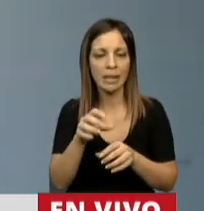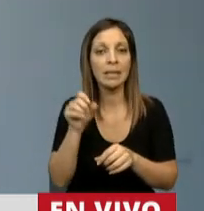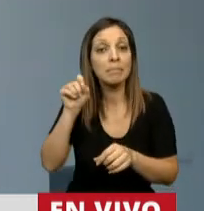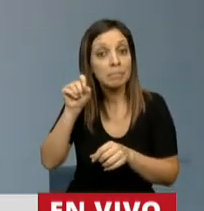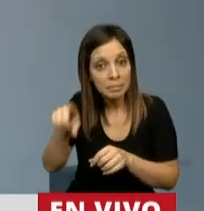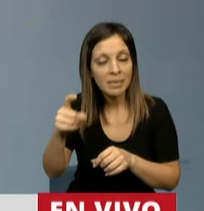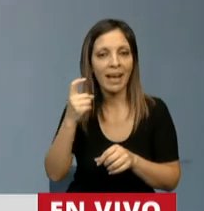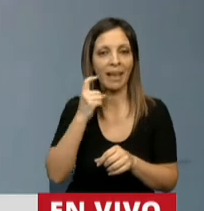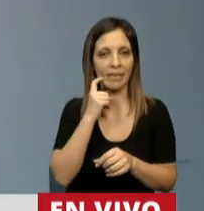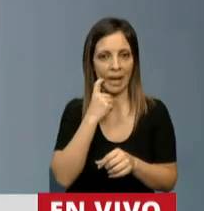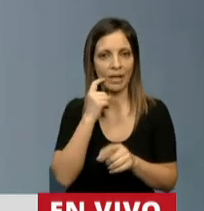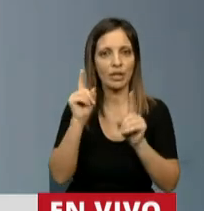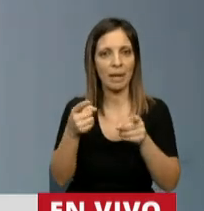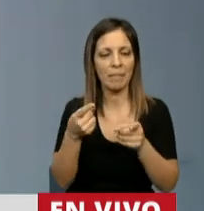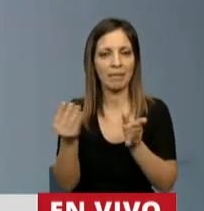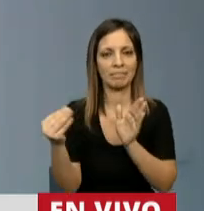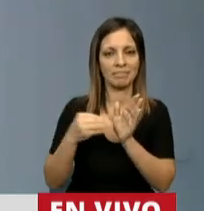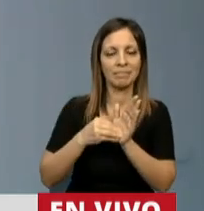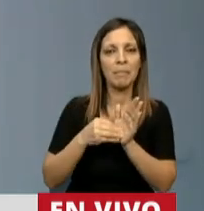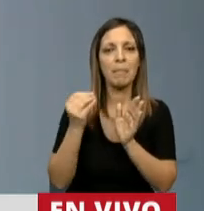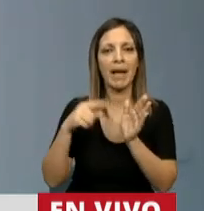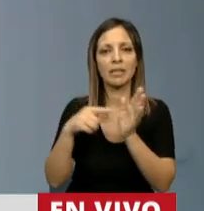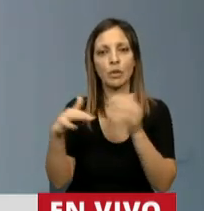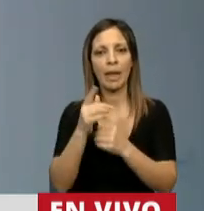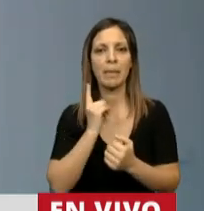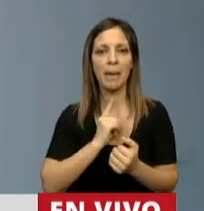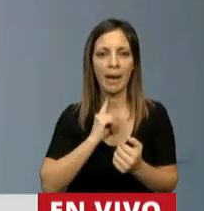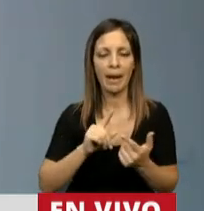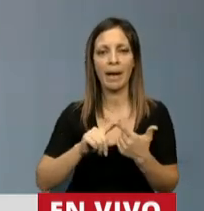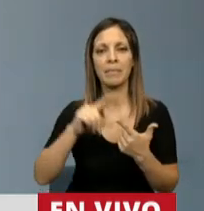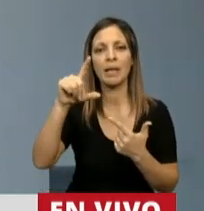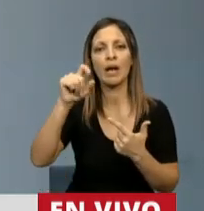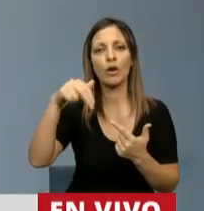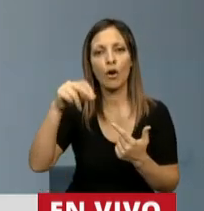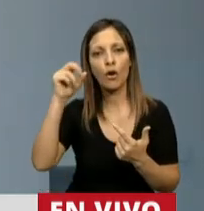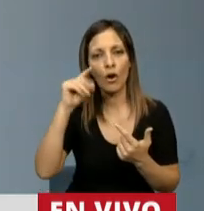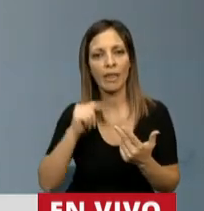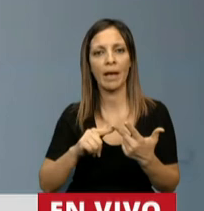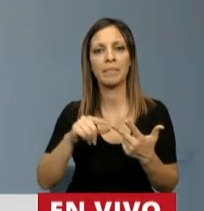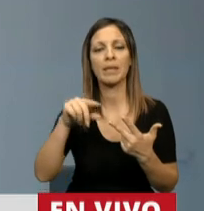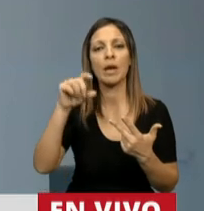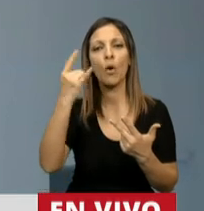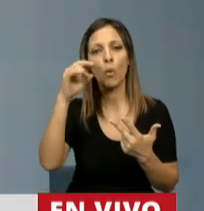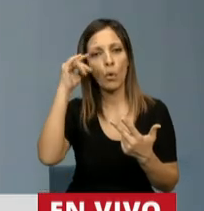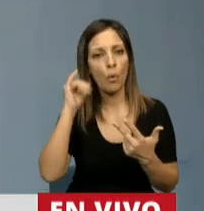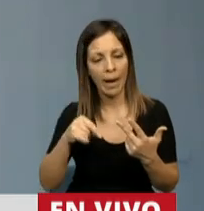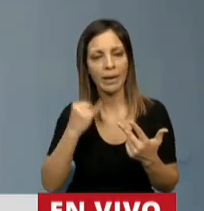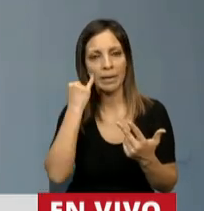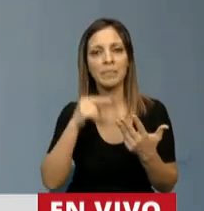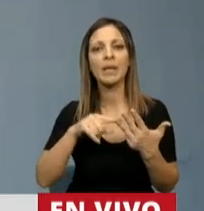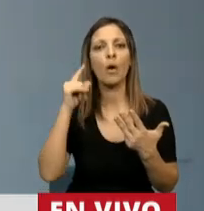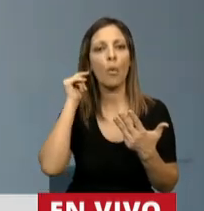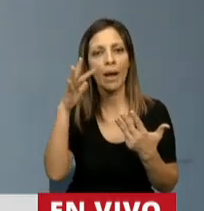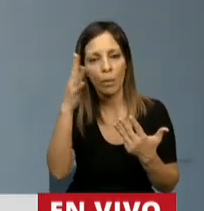de Entre Ríos incluye partidas para la ciudad de Paraná, Concordia, Uruguay, Guayachú, La